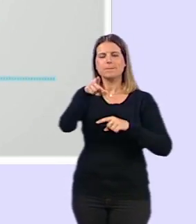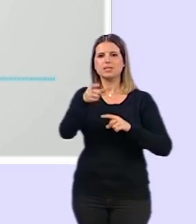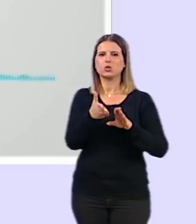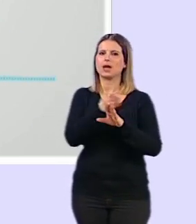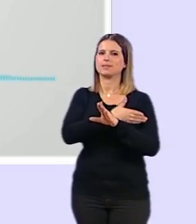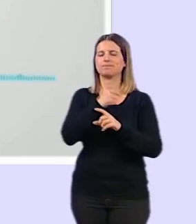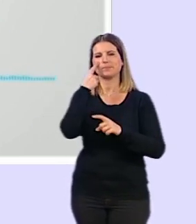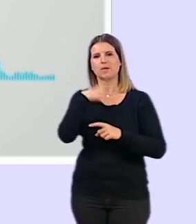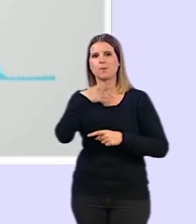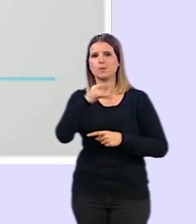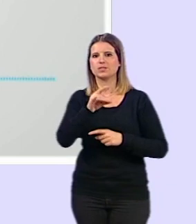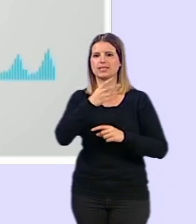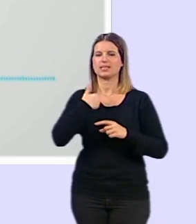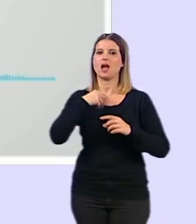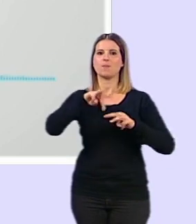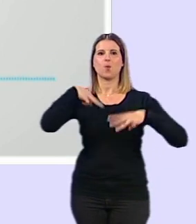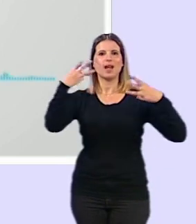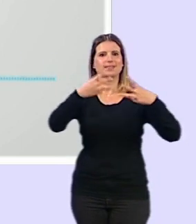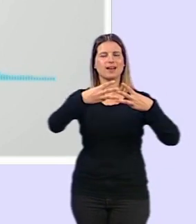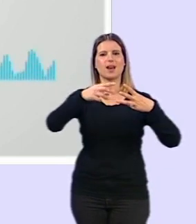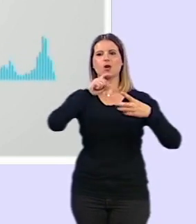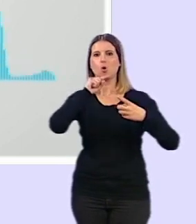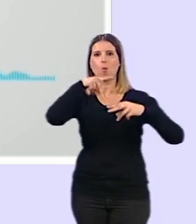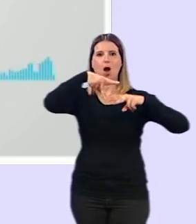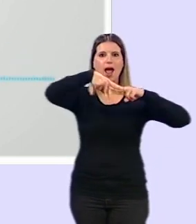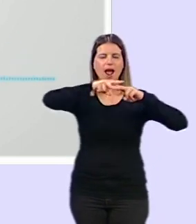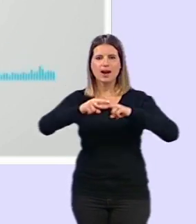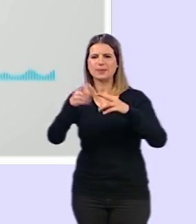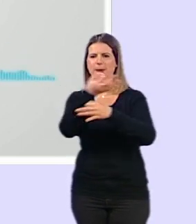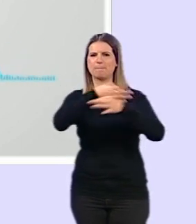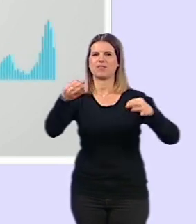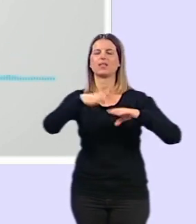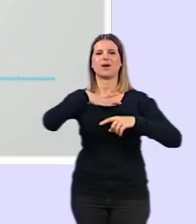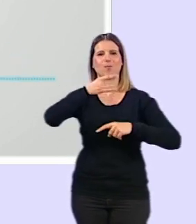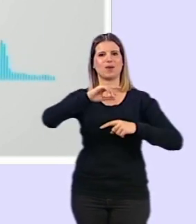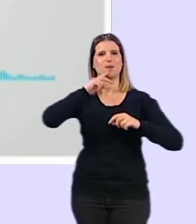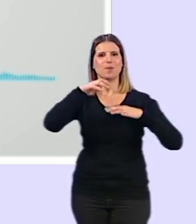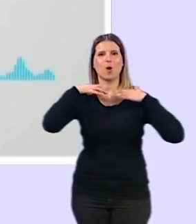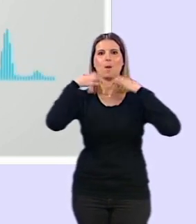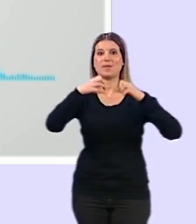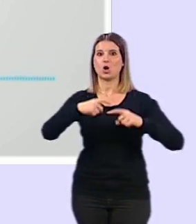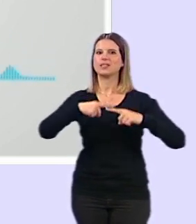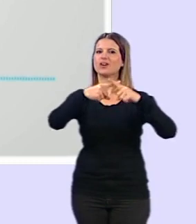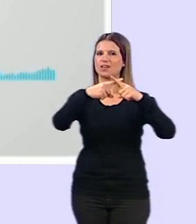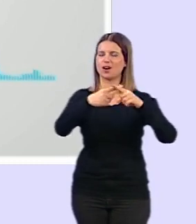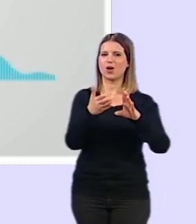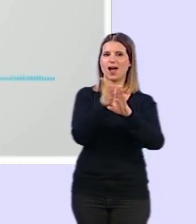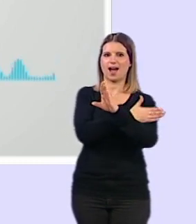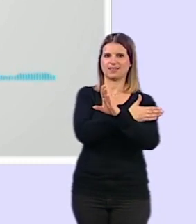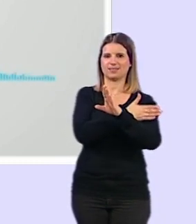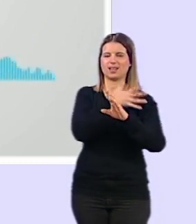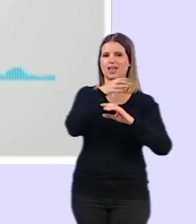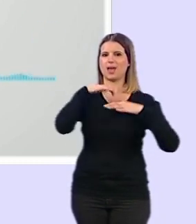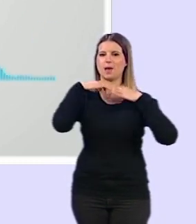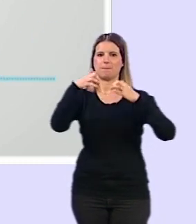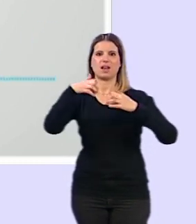la posibilidad de tener solucionado telemáticamente la herramienta idónea para poder hacer ese Pleno Extraordinario, antes, repito, del